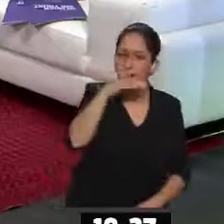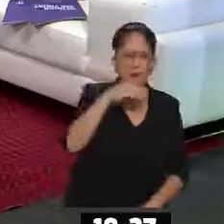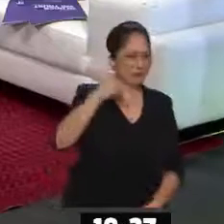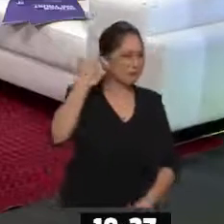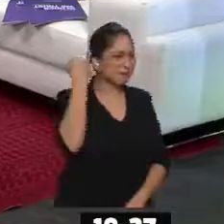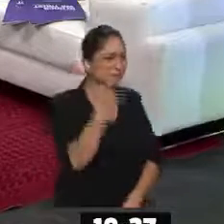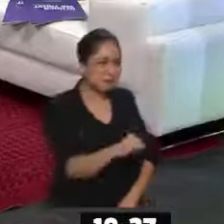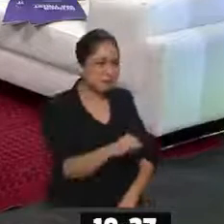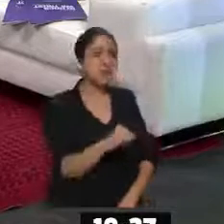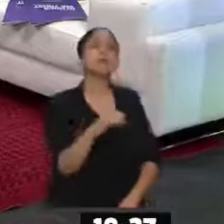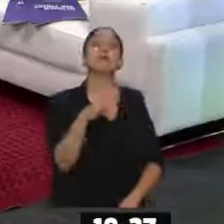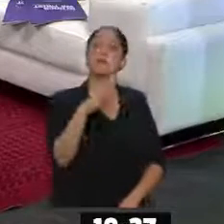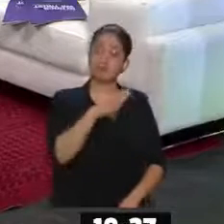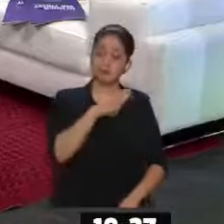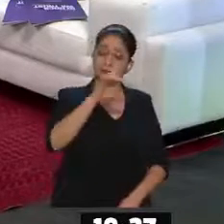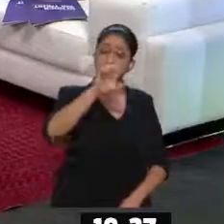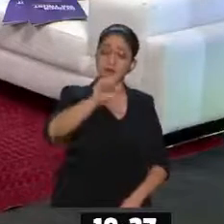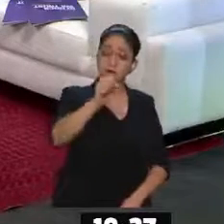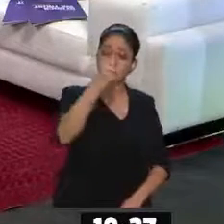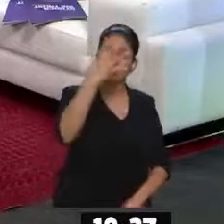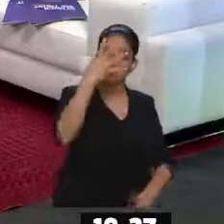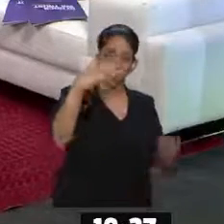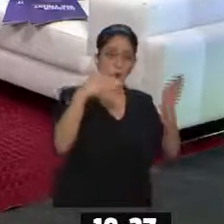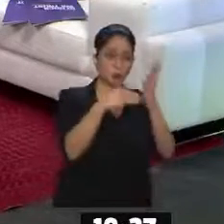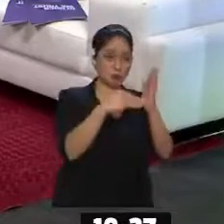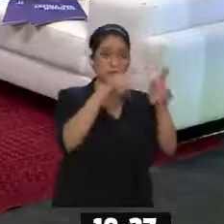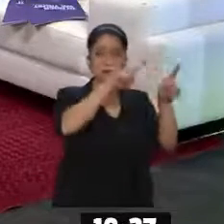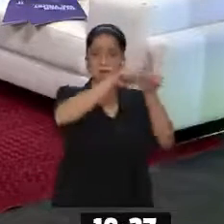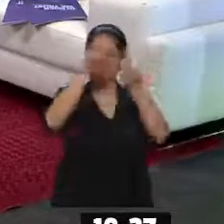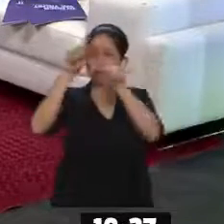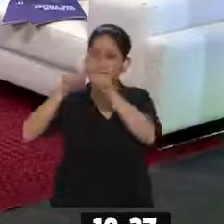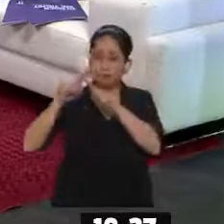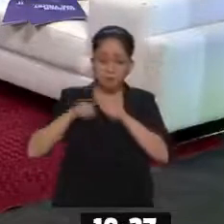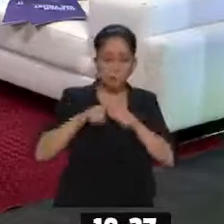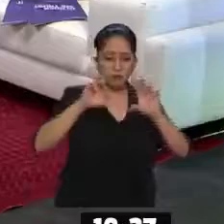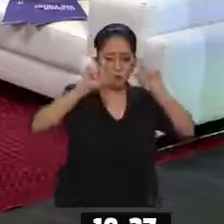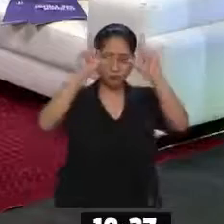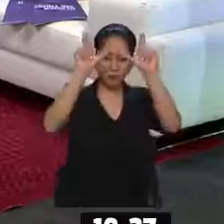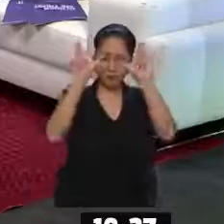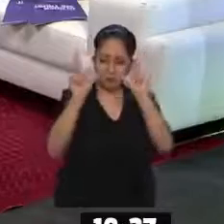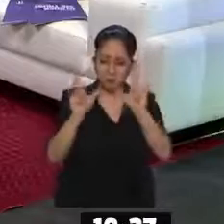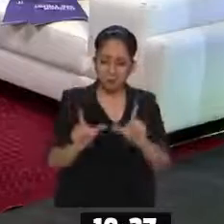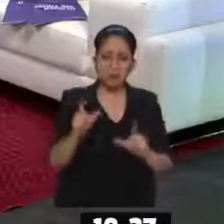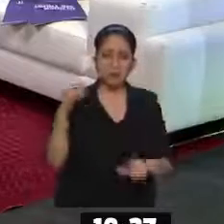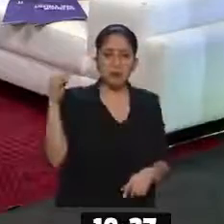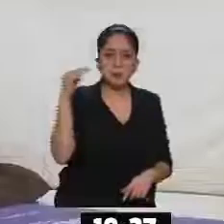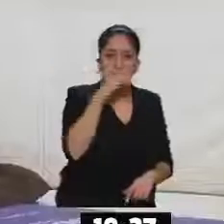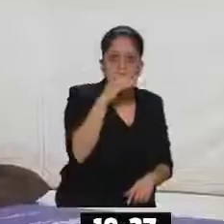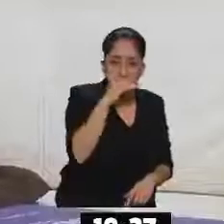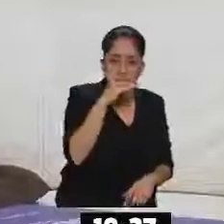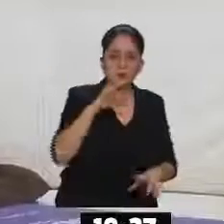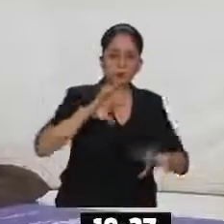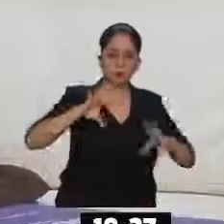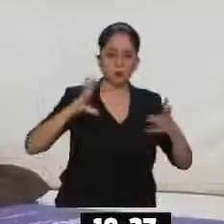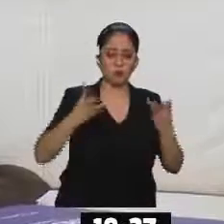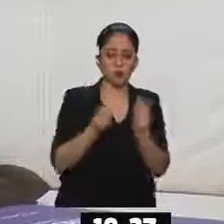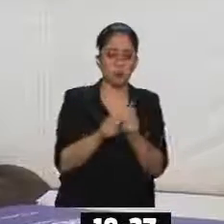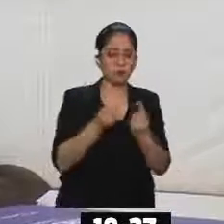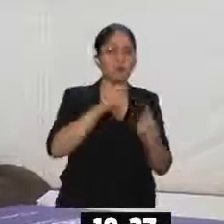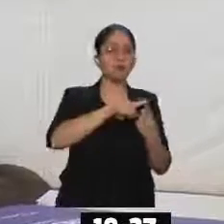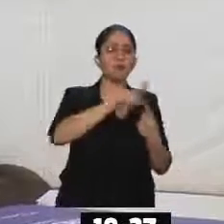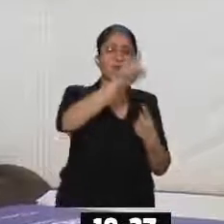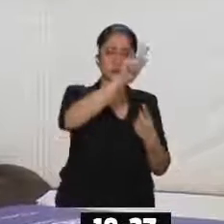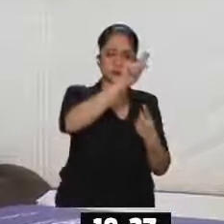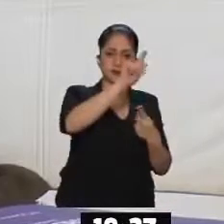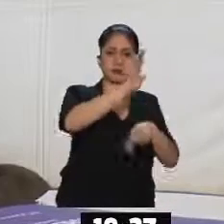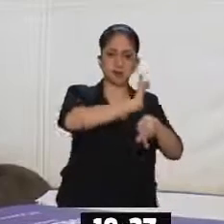Hay 64 mil boletos gratuitos. ¿Cuántos? 64 mil. O sea, son las 70 películas. Cada una